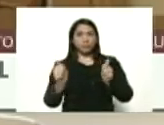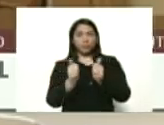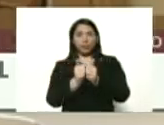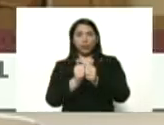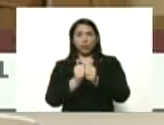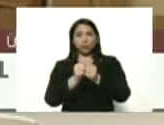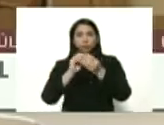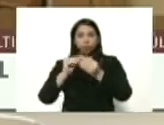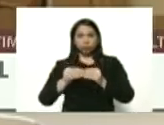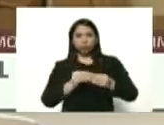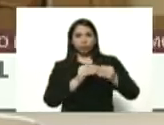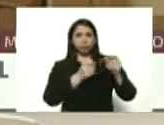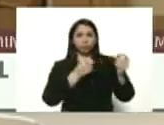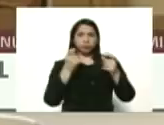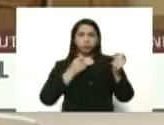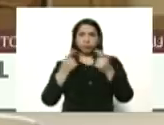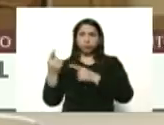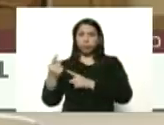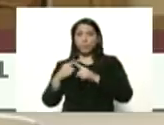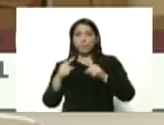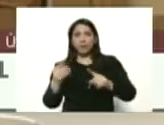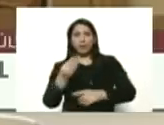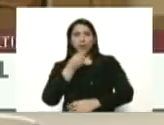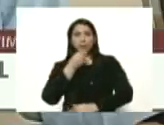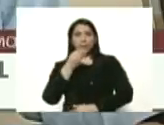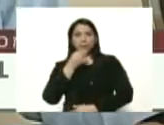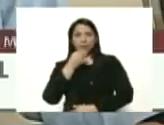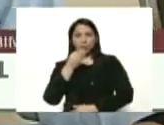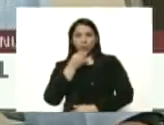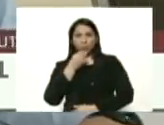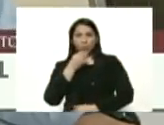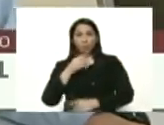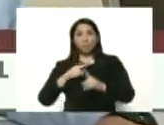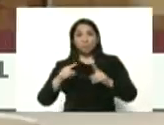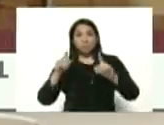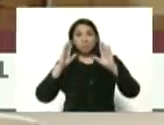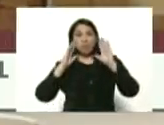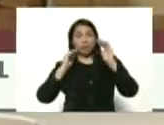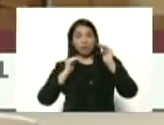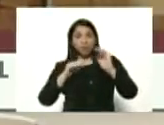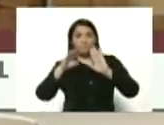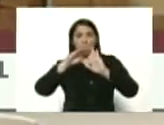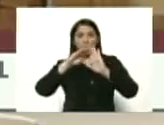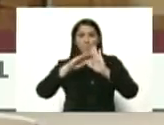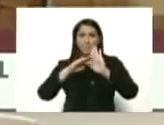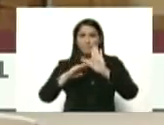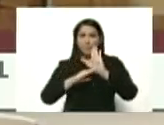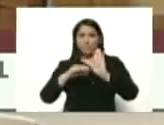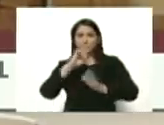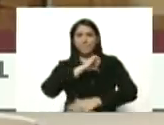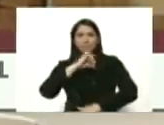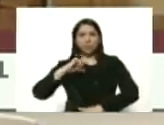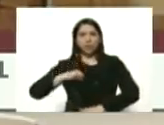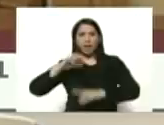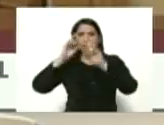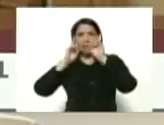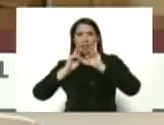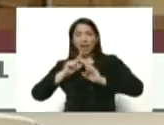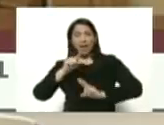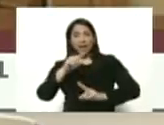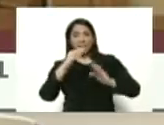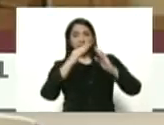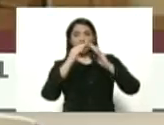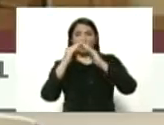acondicionamiento logístico para la alimentación para atender los aspectos personales de higiene son campamentos